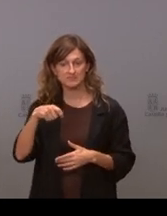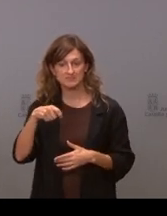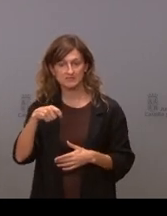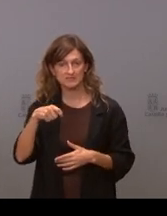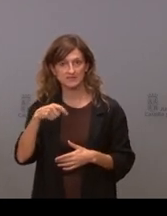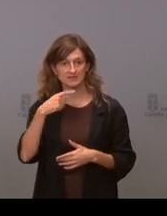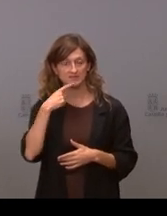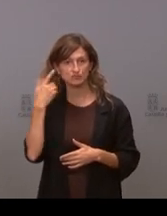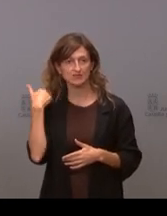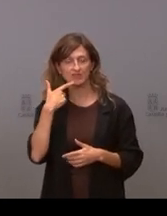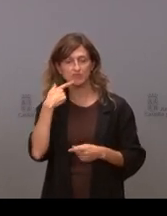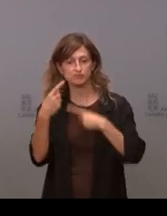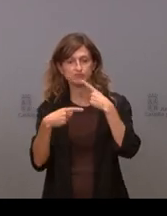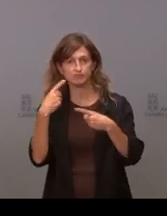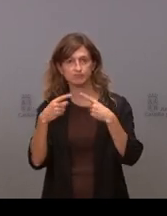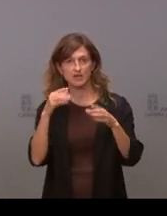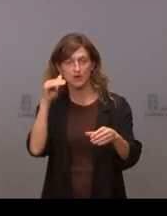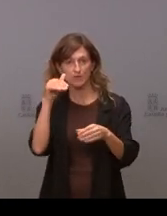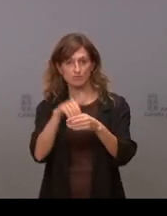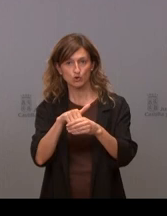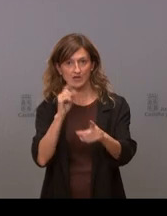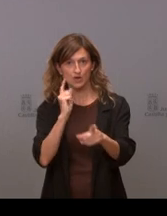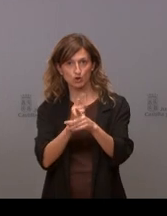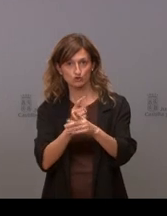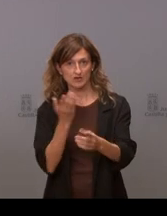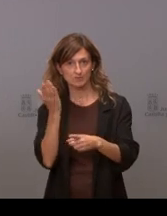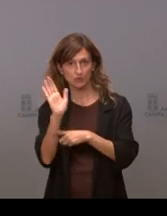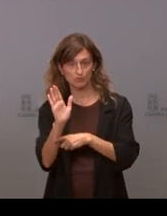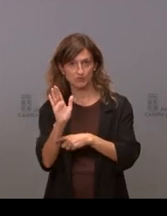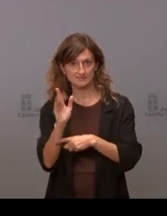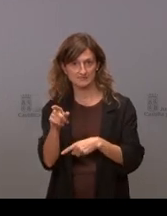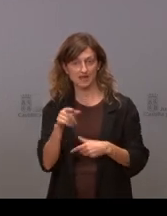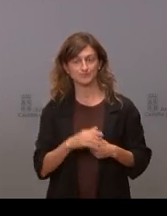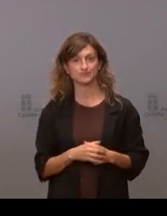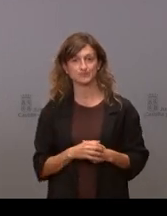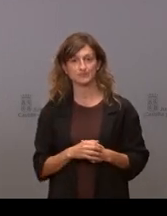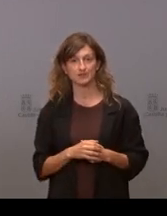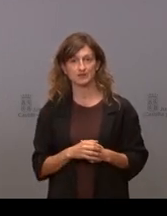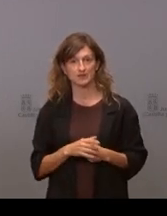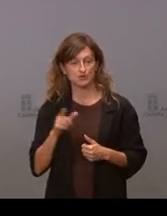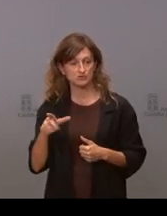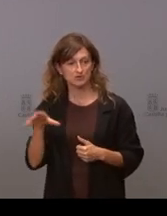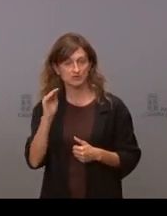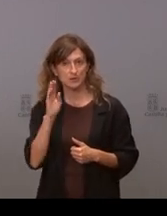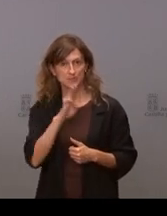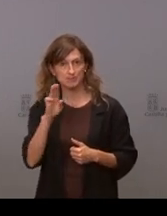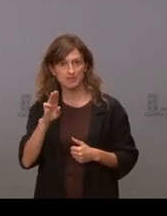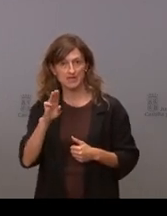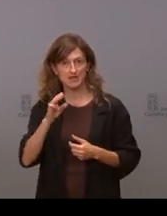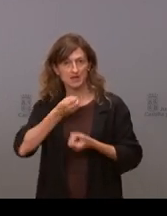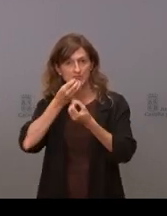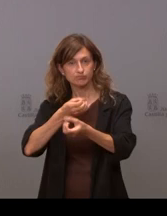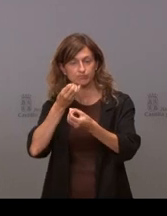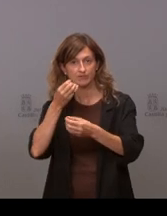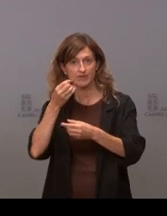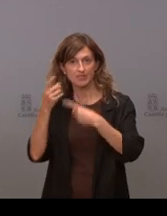antes de demagogia en el voto en contra contra la propuesta del plan aliste no sé si entiende también que el PP con demagogia votó en contra de